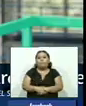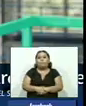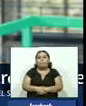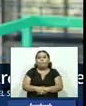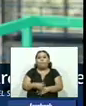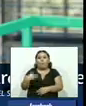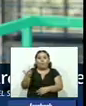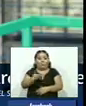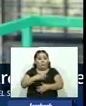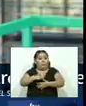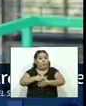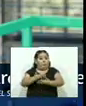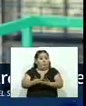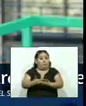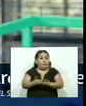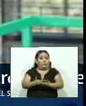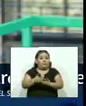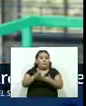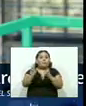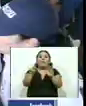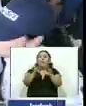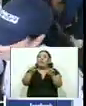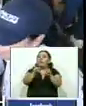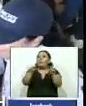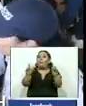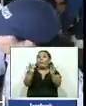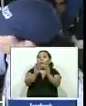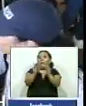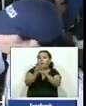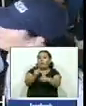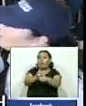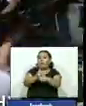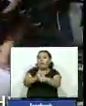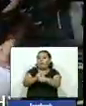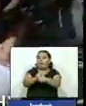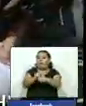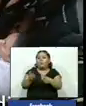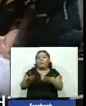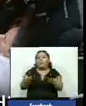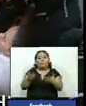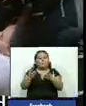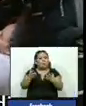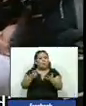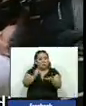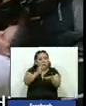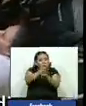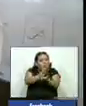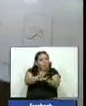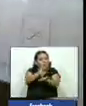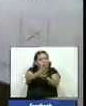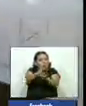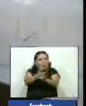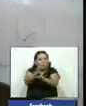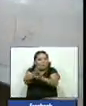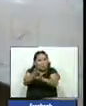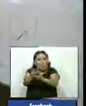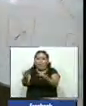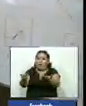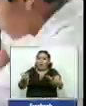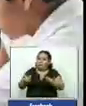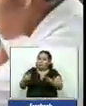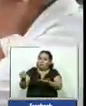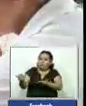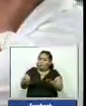programa de voluntariado y nuestro programa Conéctate Seguro estamos llegando a muchas escuelas que día tras día nos abren las puertas